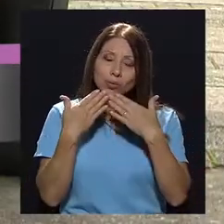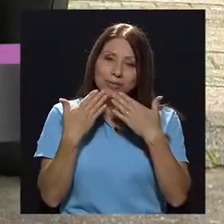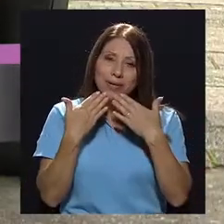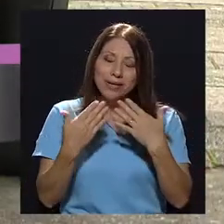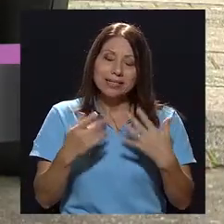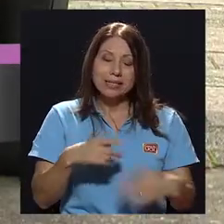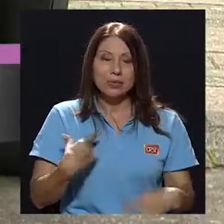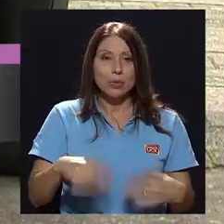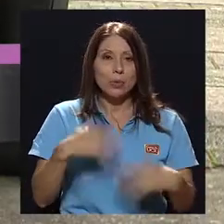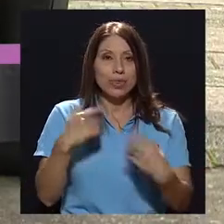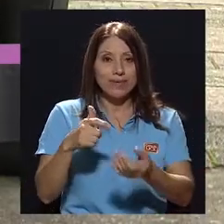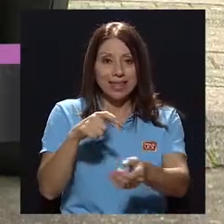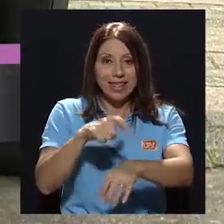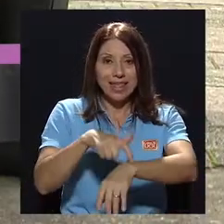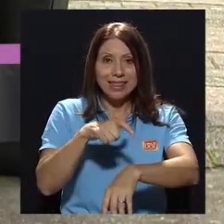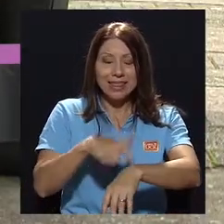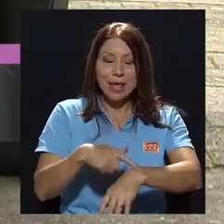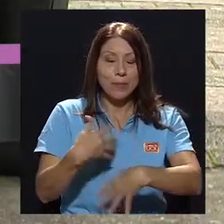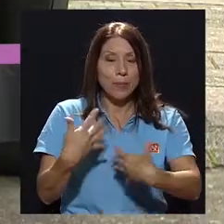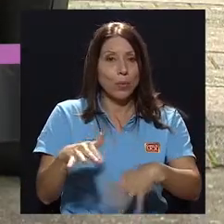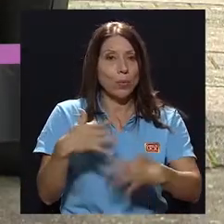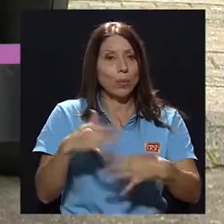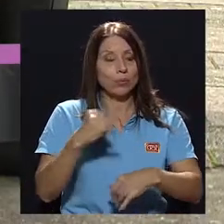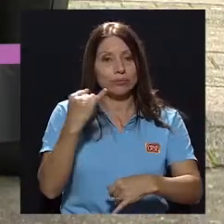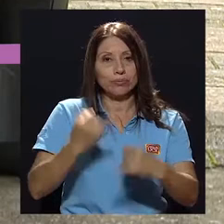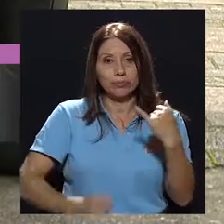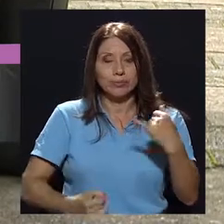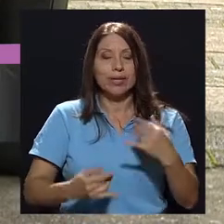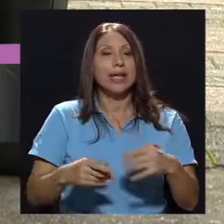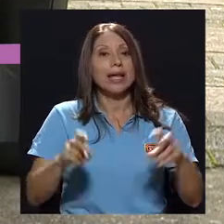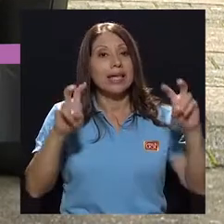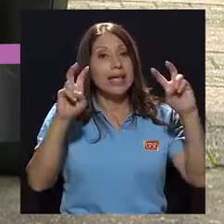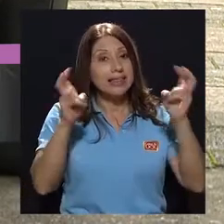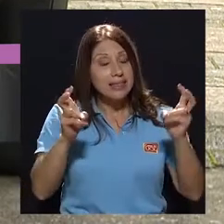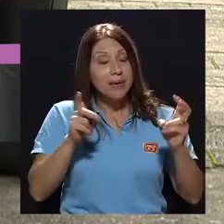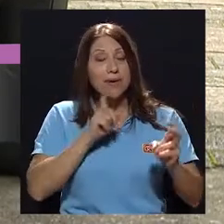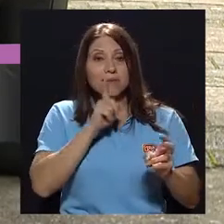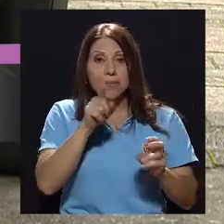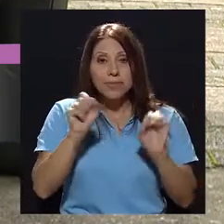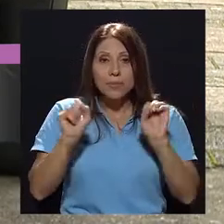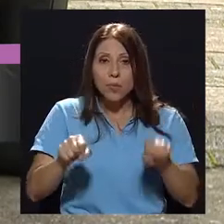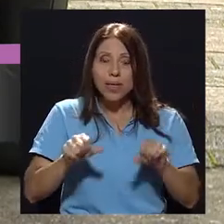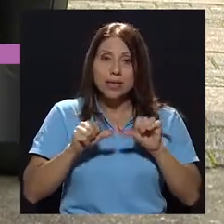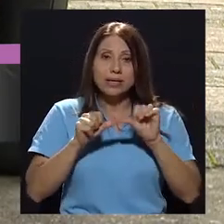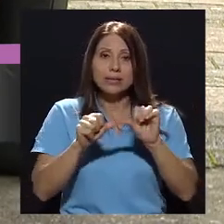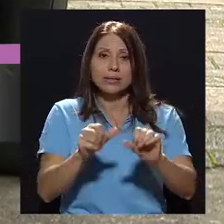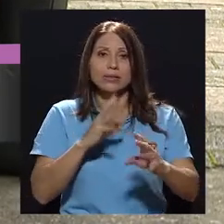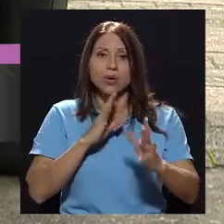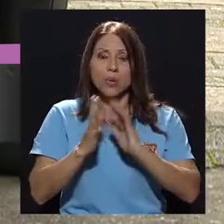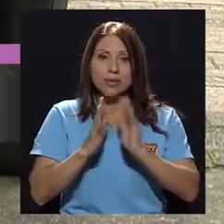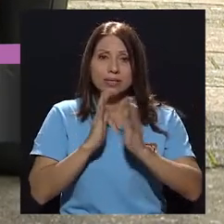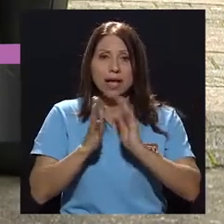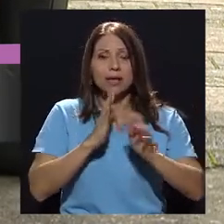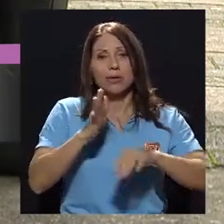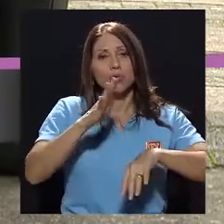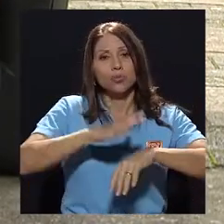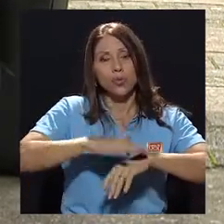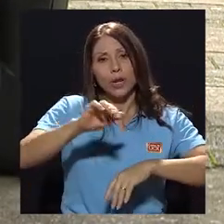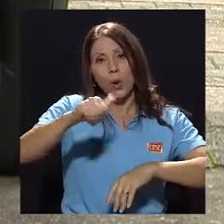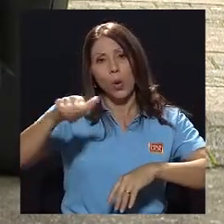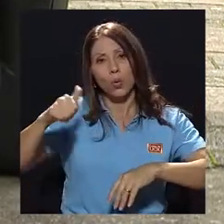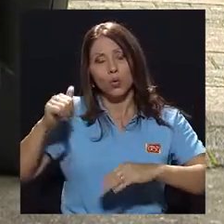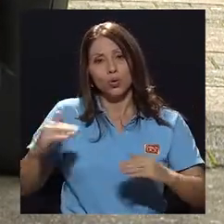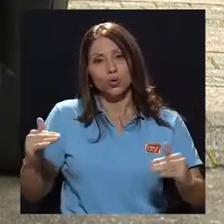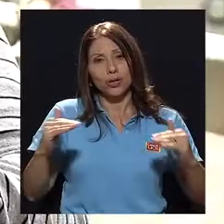que el tiempo, pues, doctor, nos vence en esta ocasión y que el tema va para seguir conversando sobre los otros